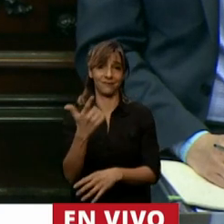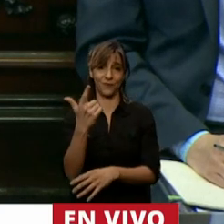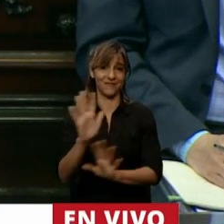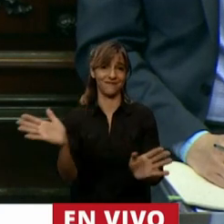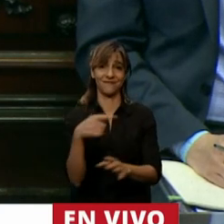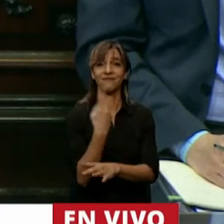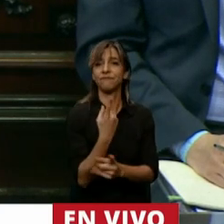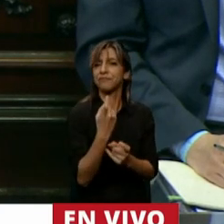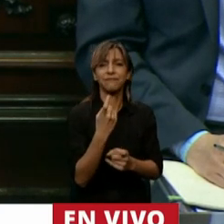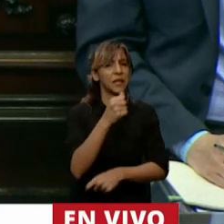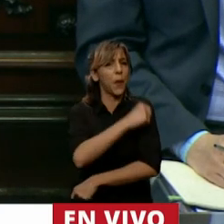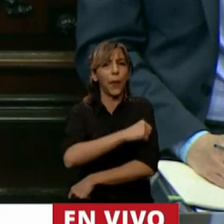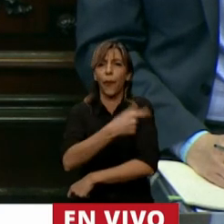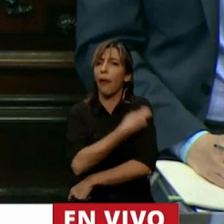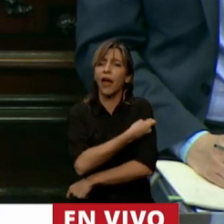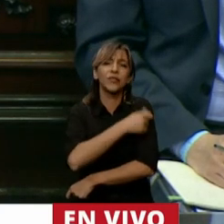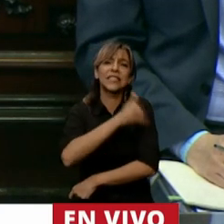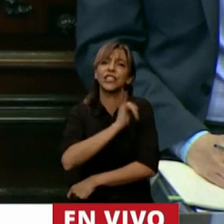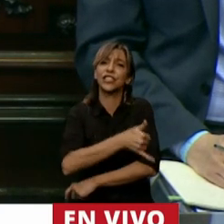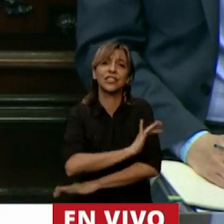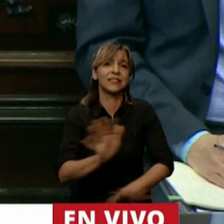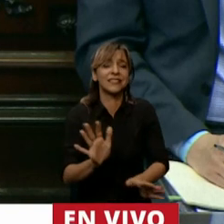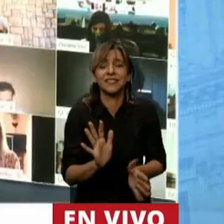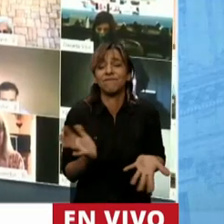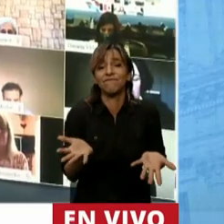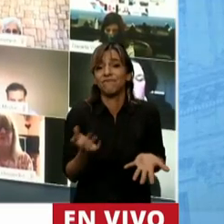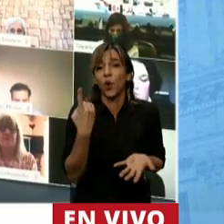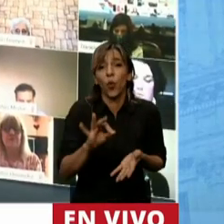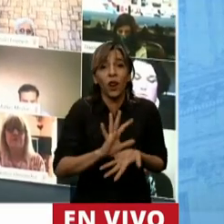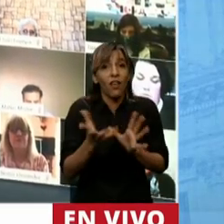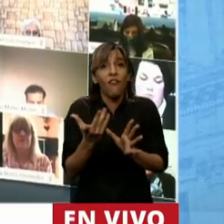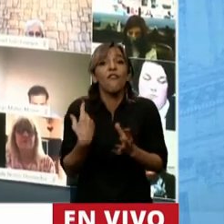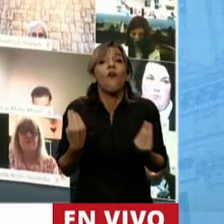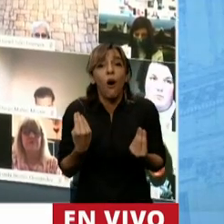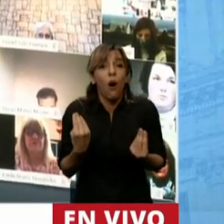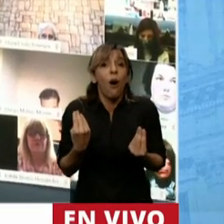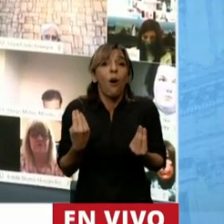de ralentizar el virus la única forma de prevenir